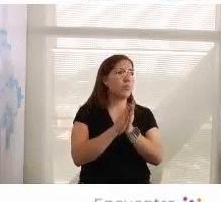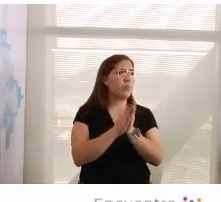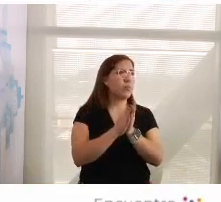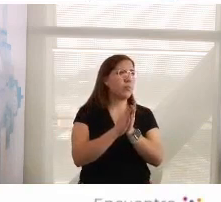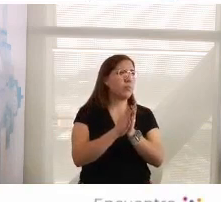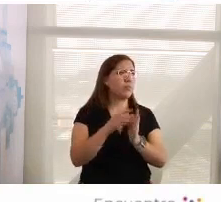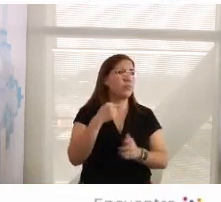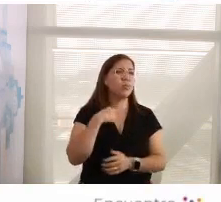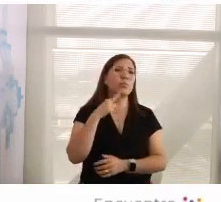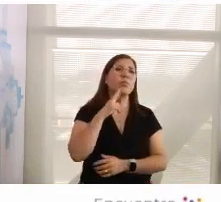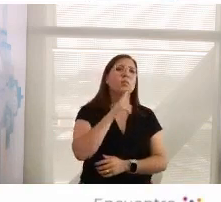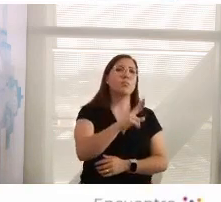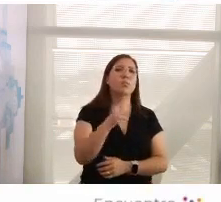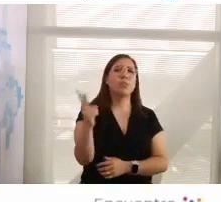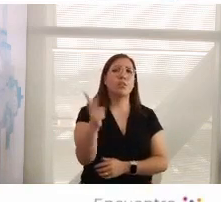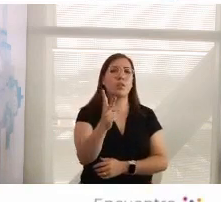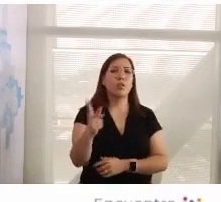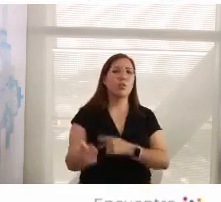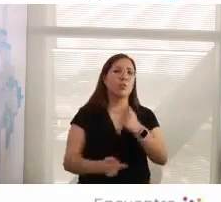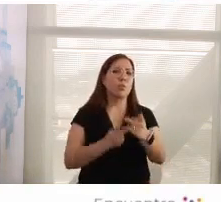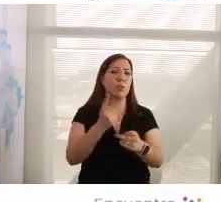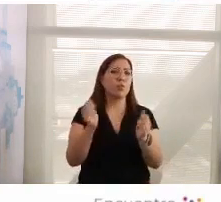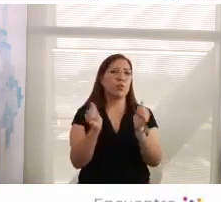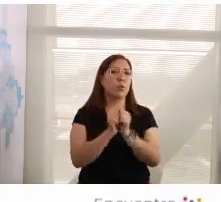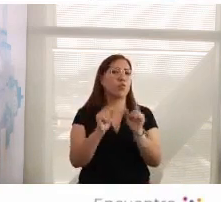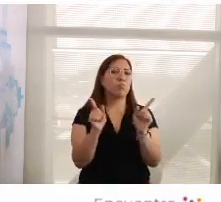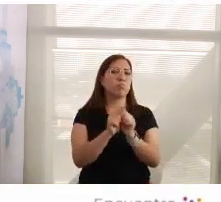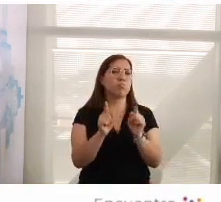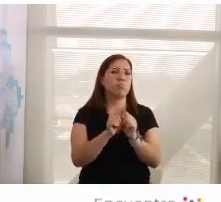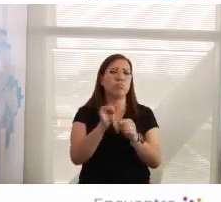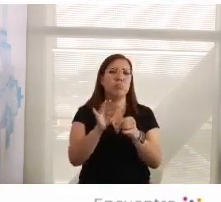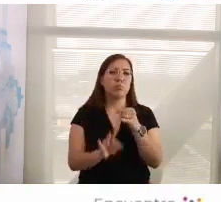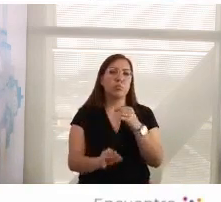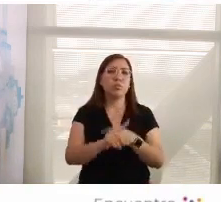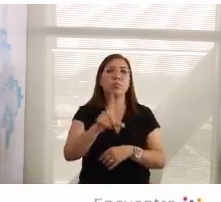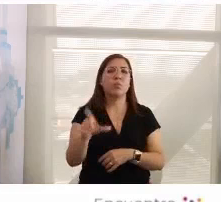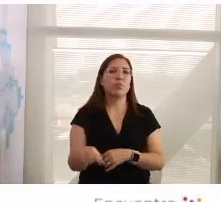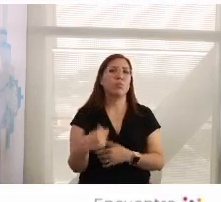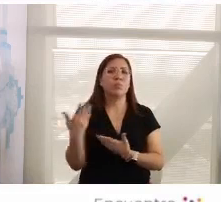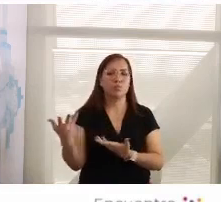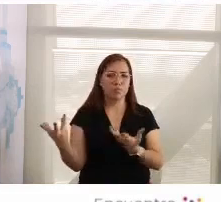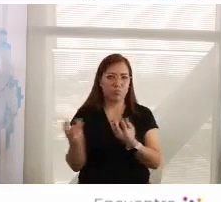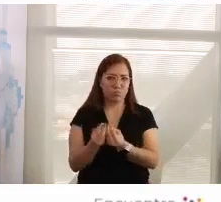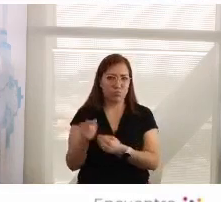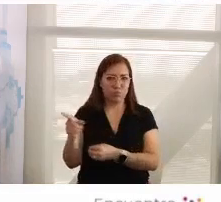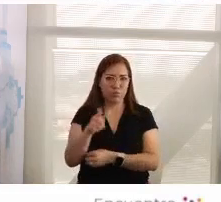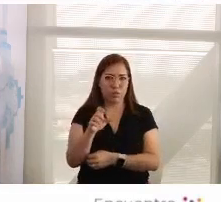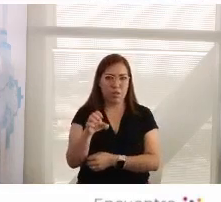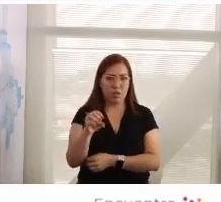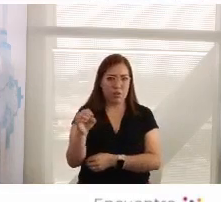conteste ambas preguntas con comentarios de cierre y después nos vamos un cierre contigo, Leo.